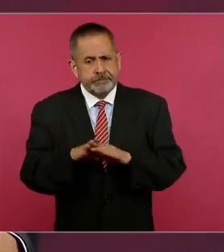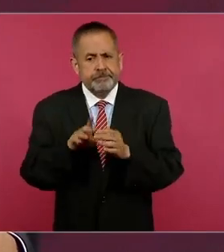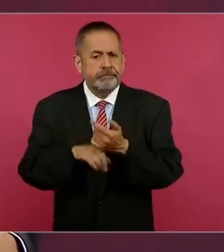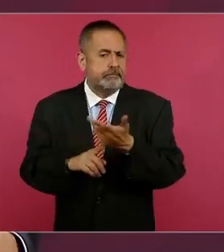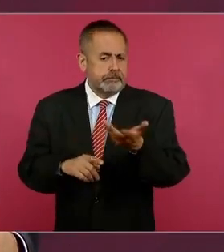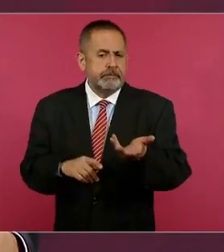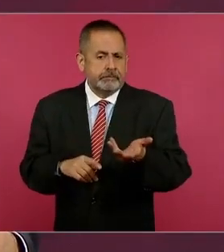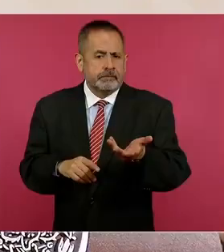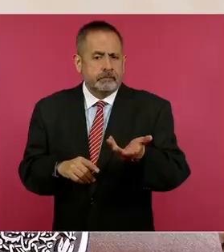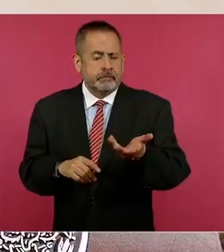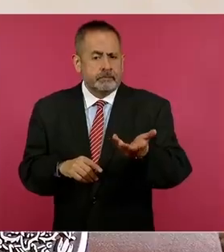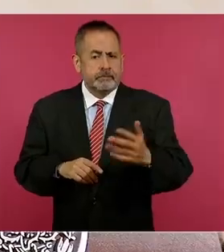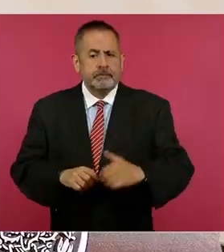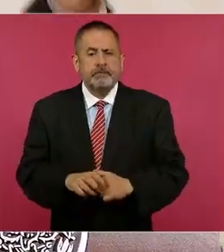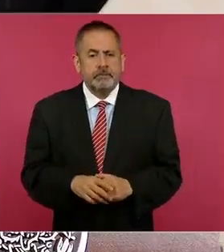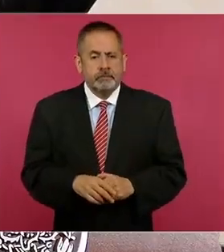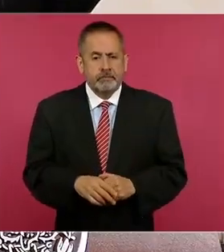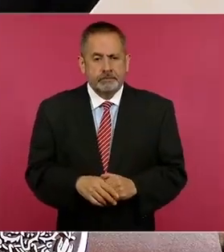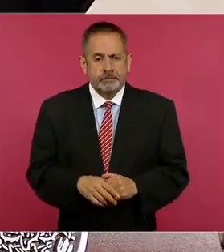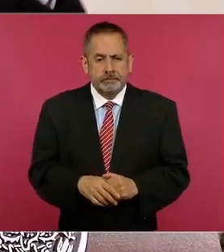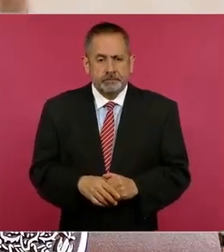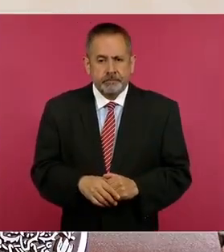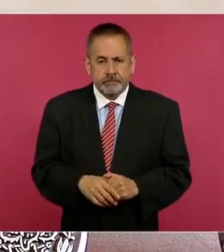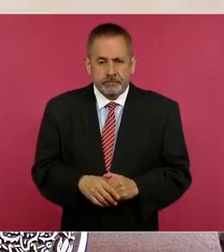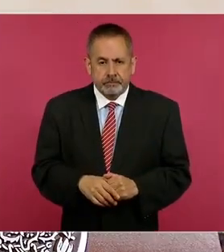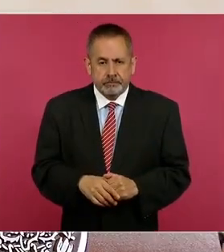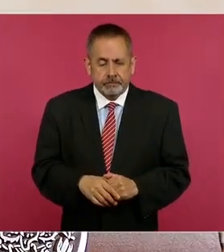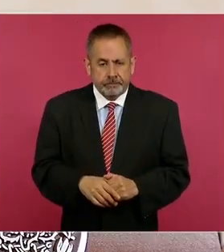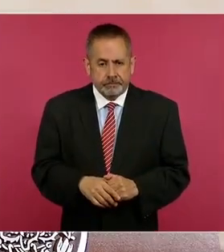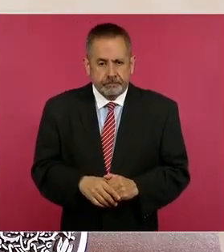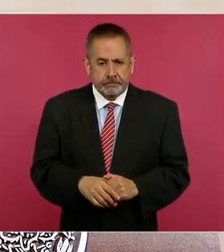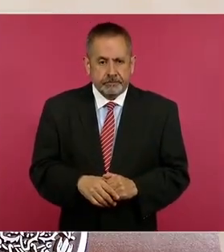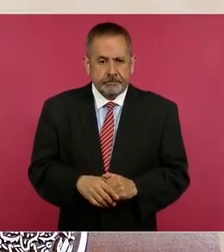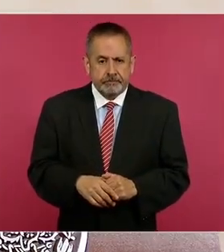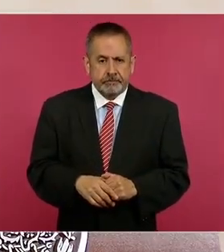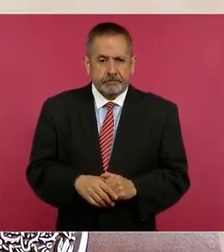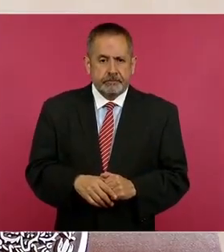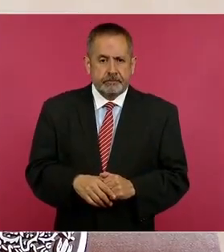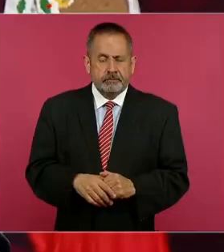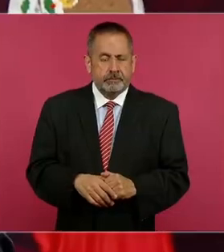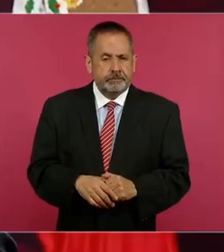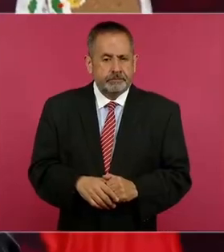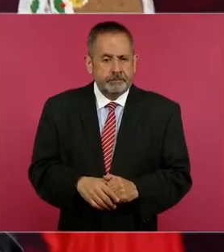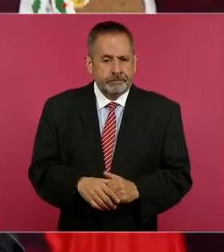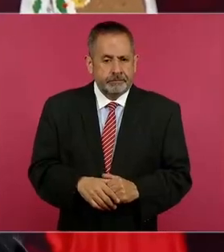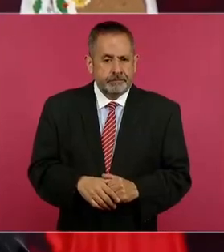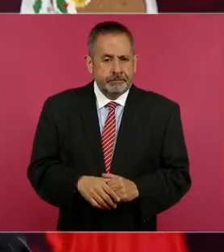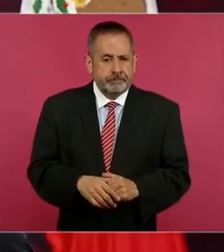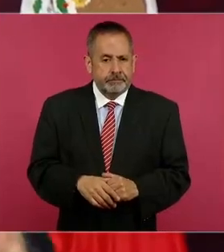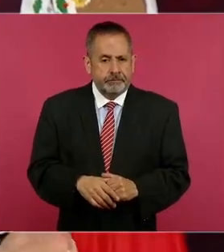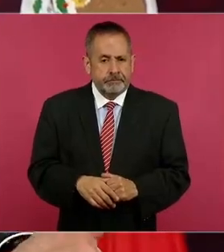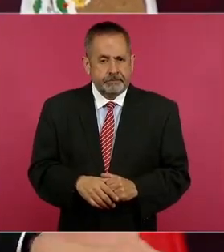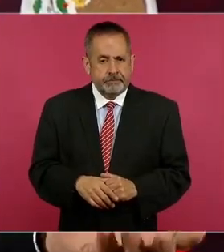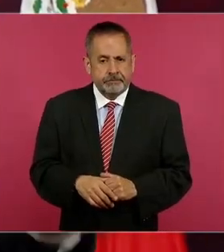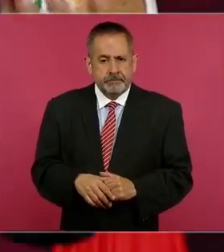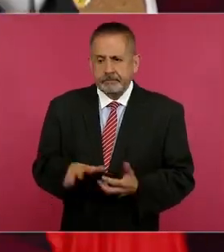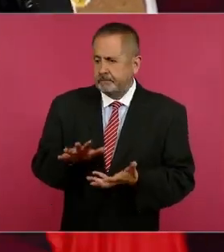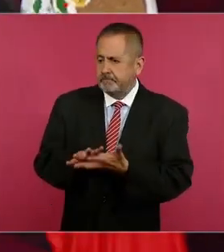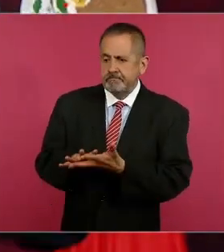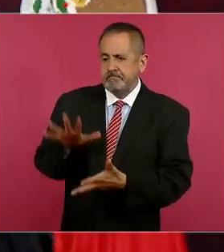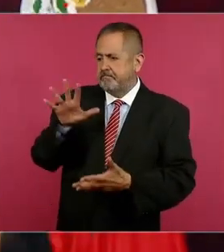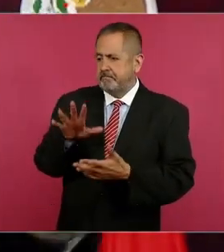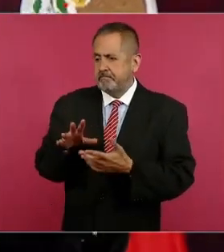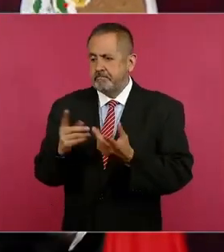casi todos pasan